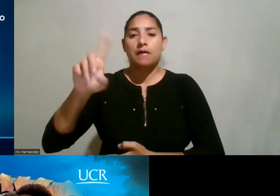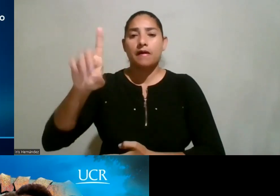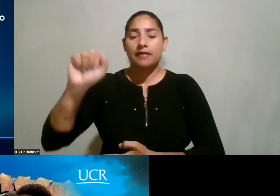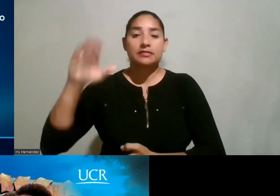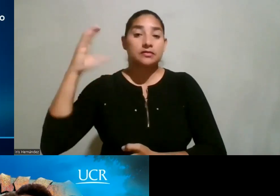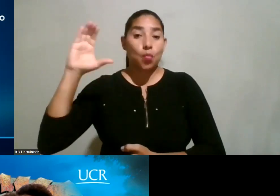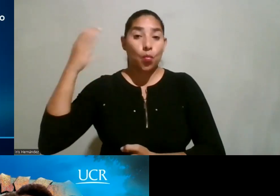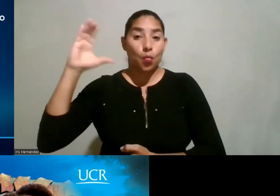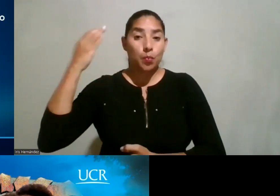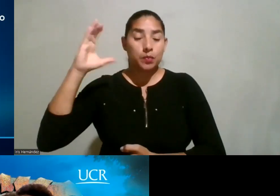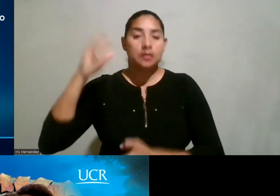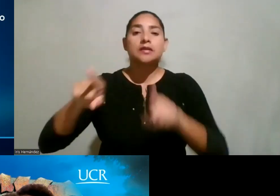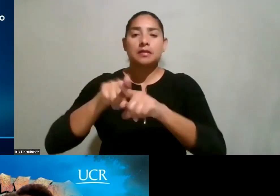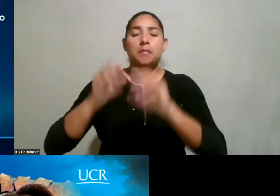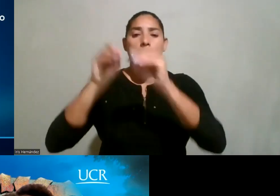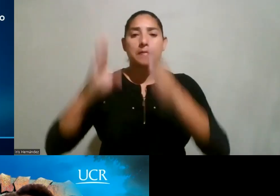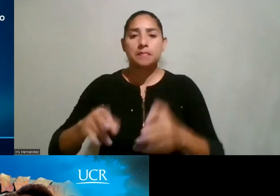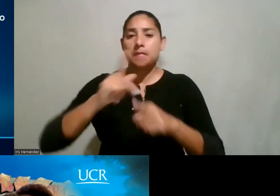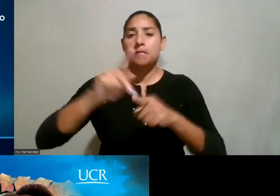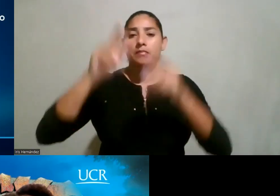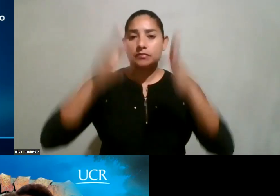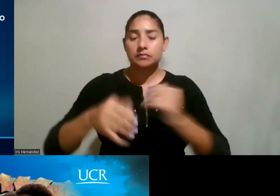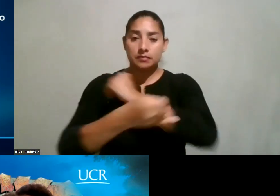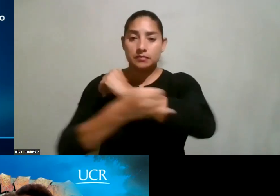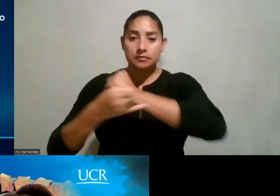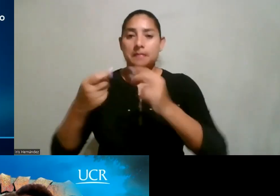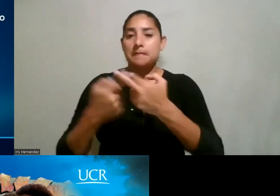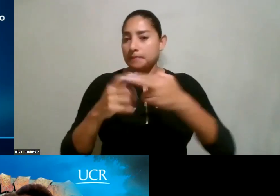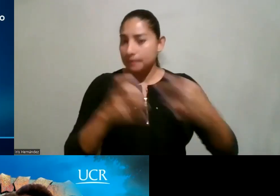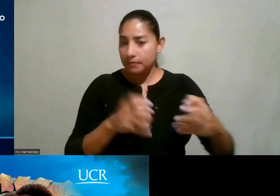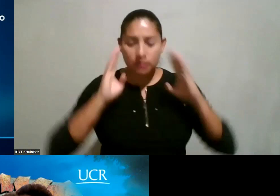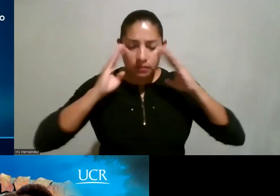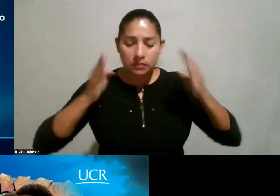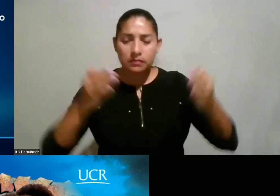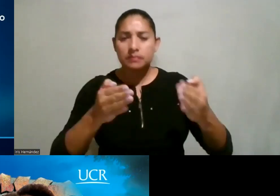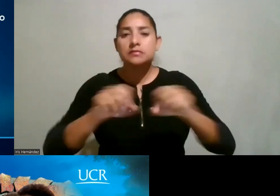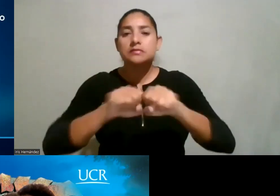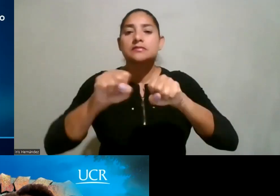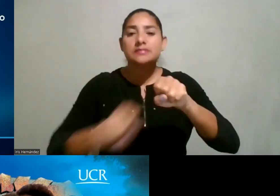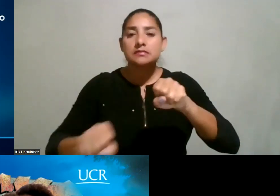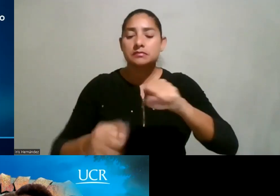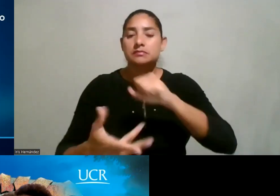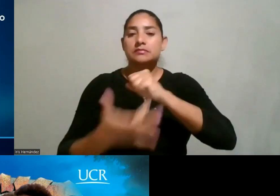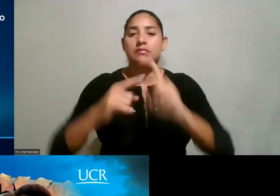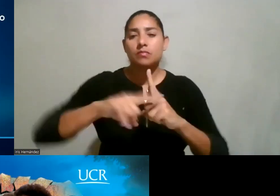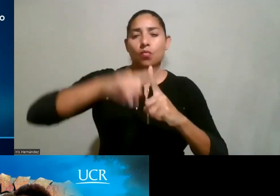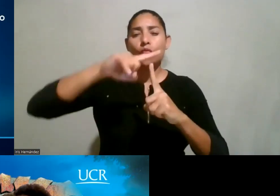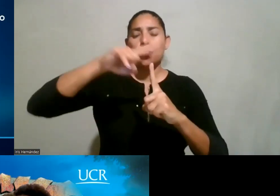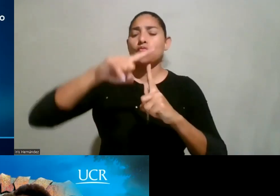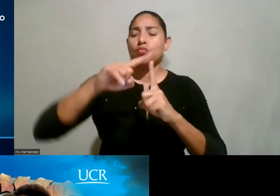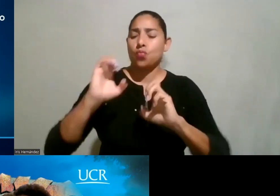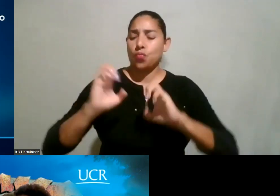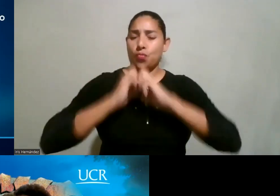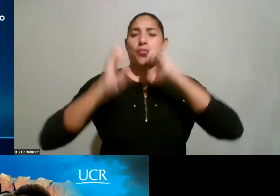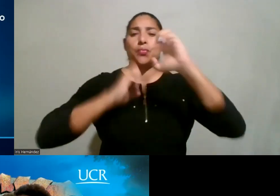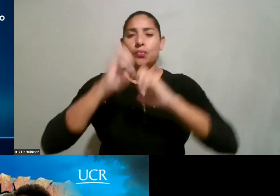Colombia. También una maestría profesional en Ingeniería Mecánica con énfasis en sistemas térmicos y de energía de la Universidad